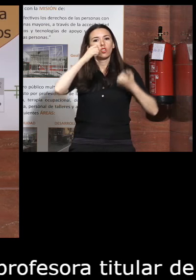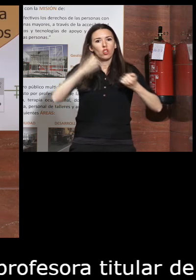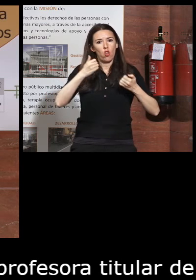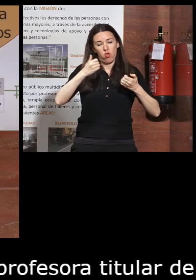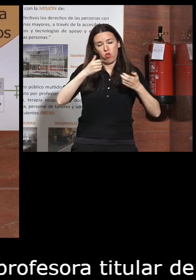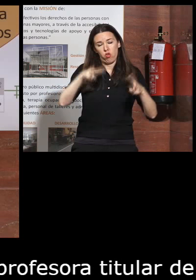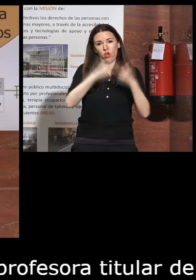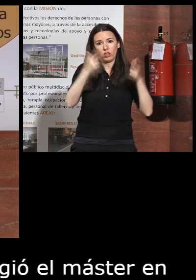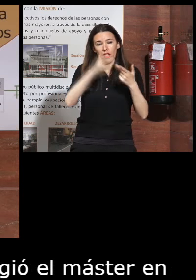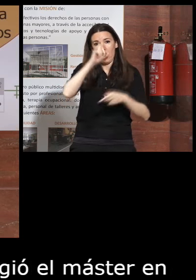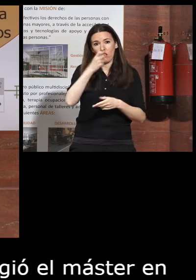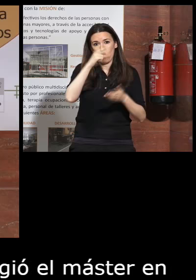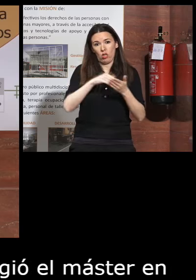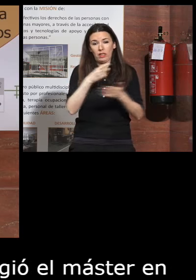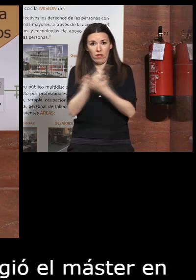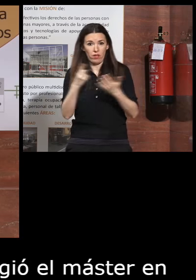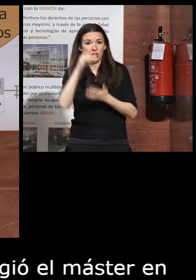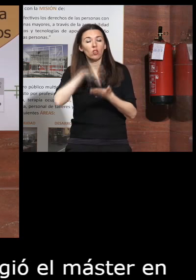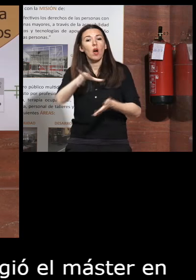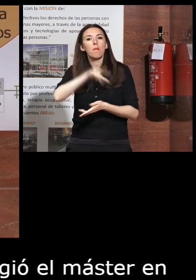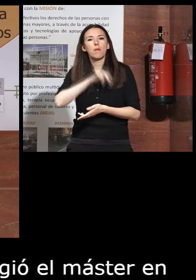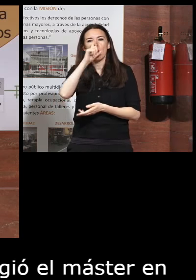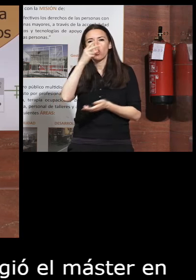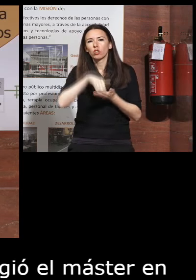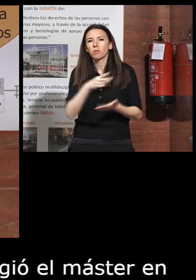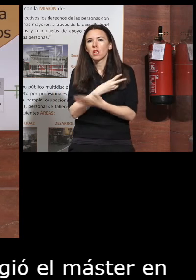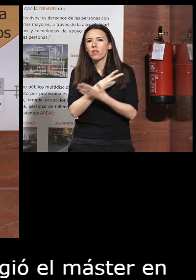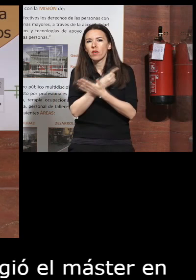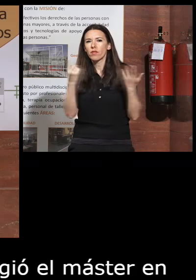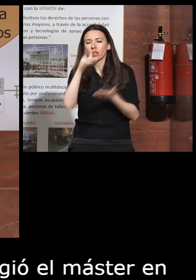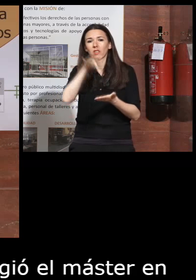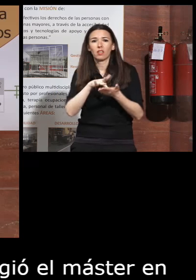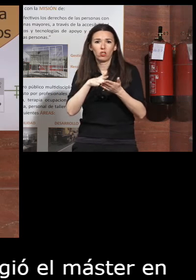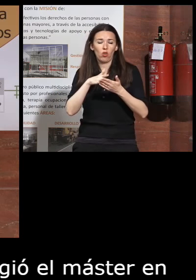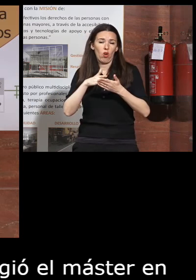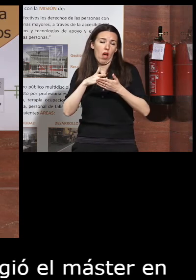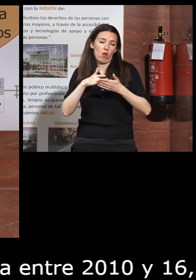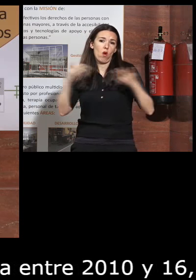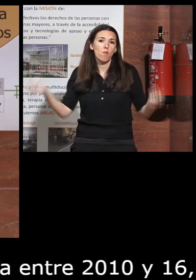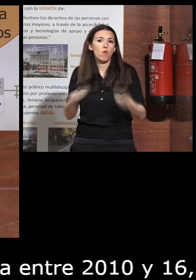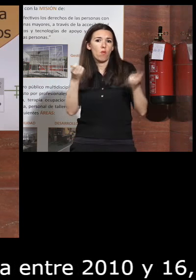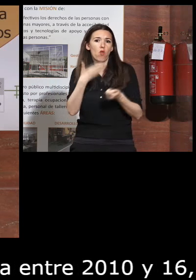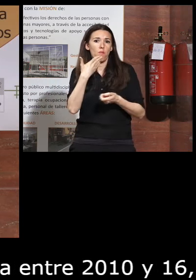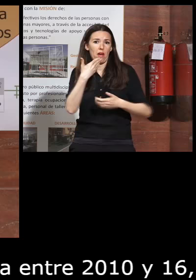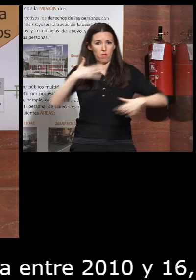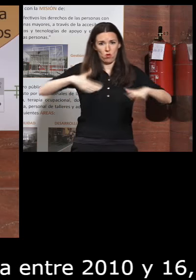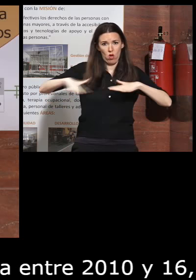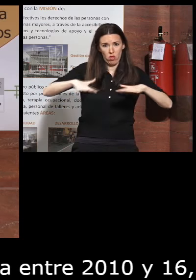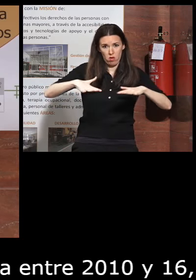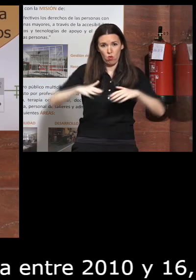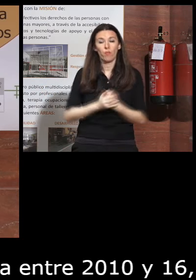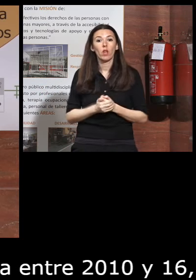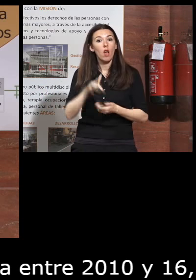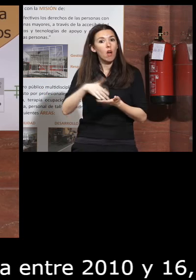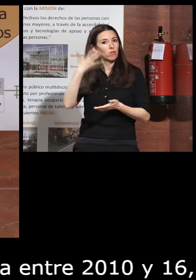entre 2010 y 16 y es premio 2016 Senda Senior a la promoción del envejecimiento activo otra anécdota de